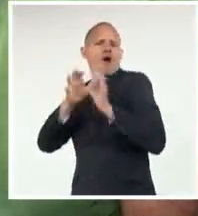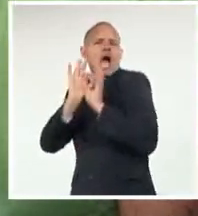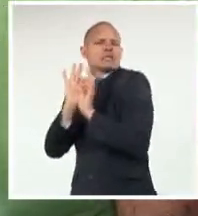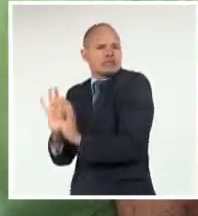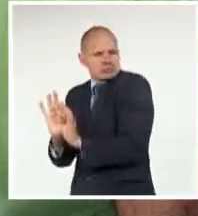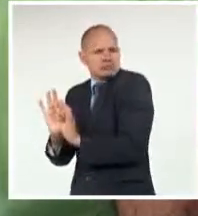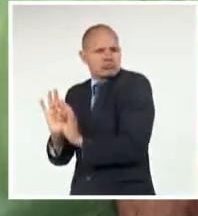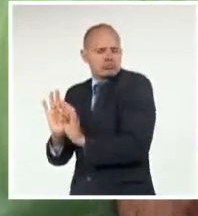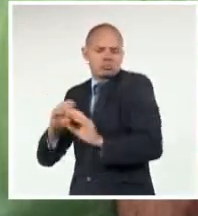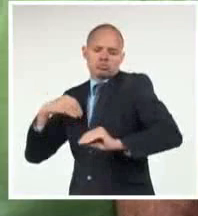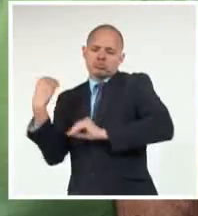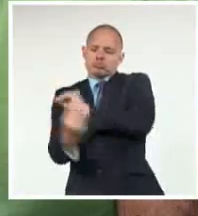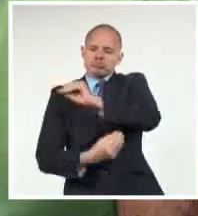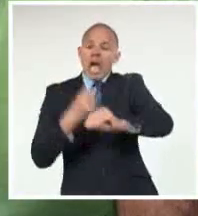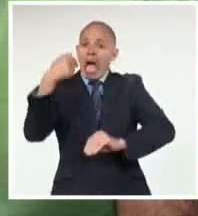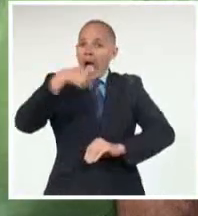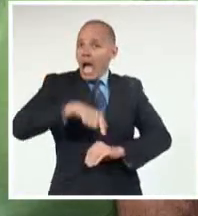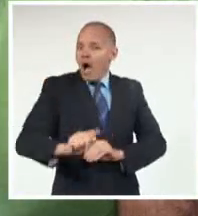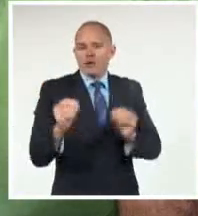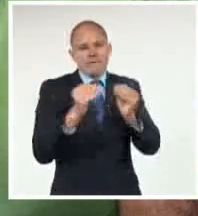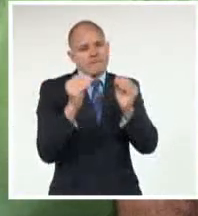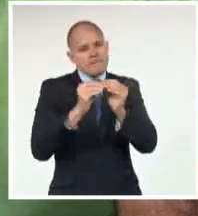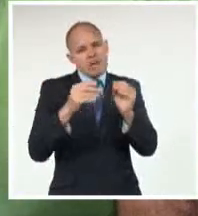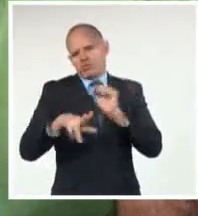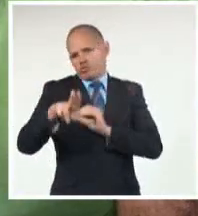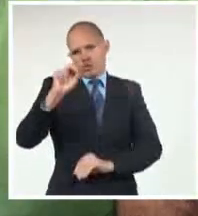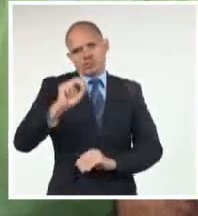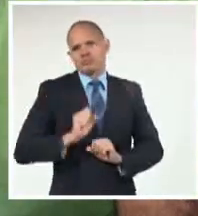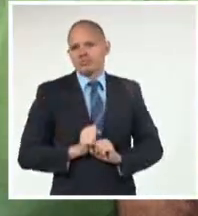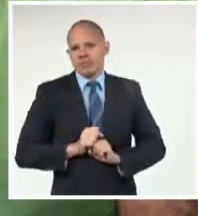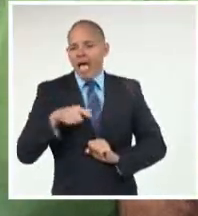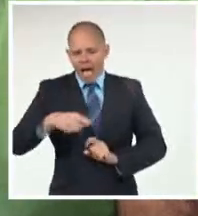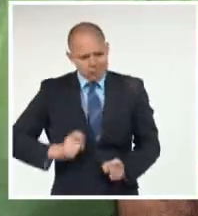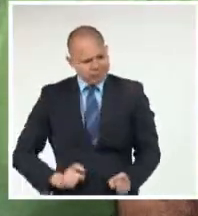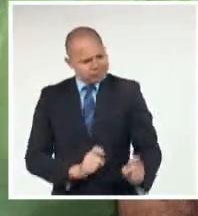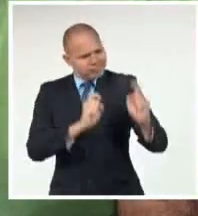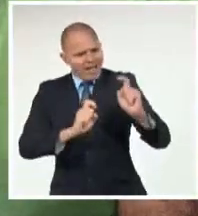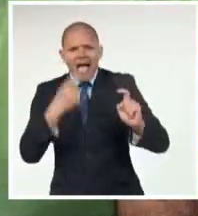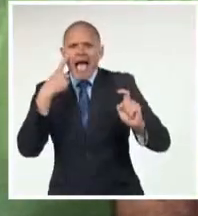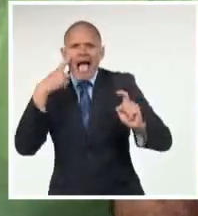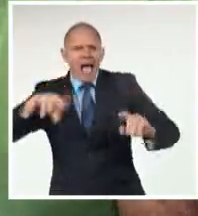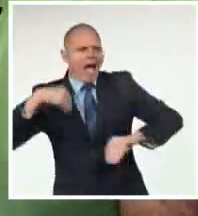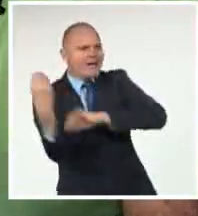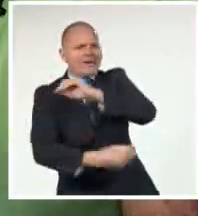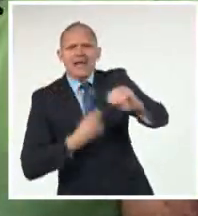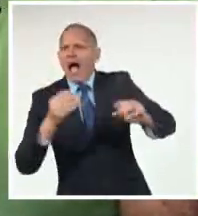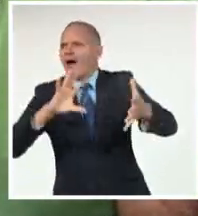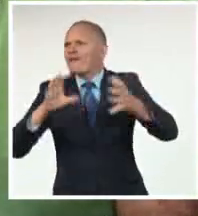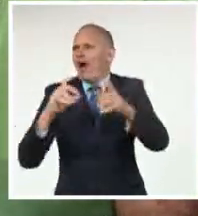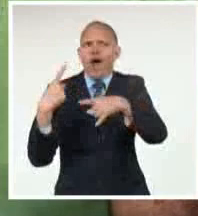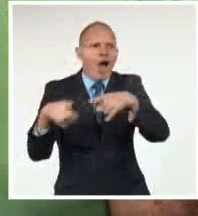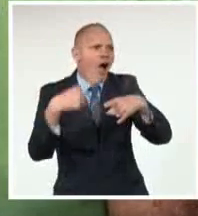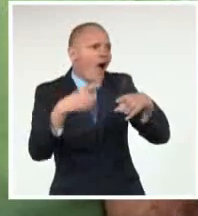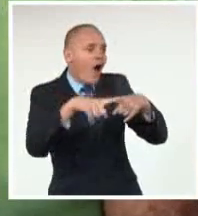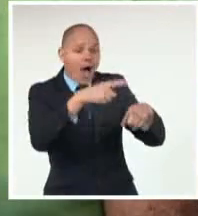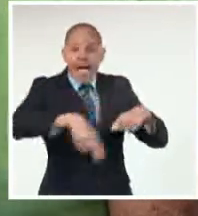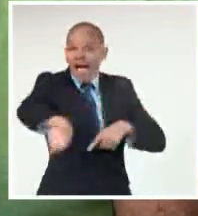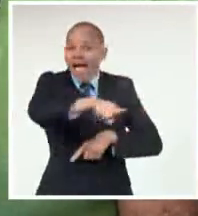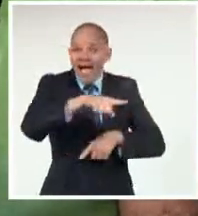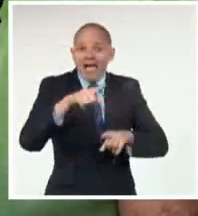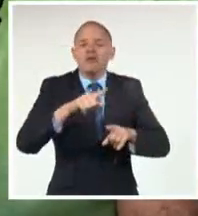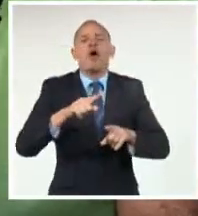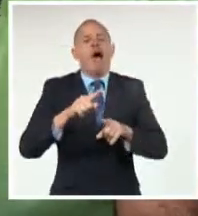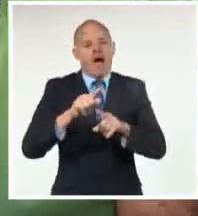otro espacio En que se vivió En que vivieron Los trovadores De